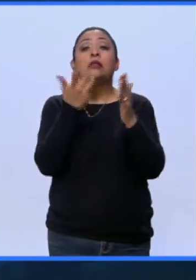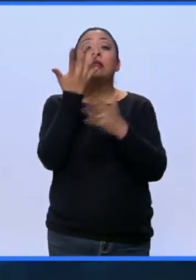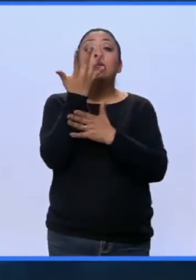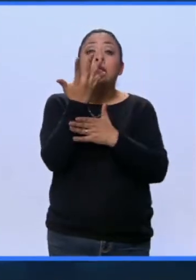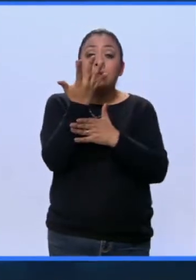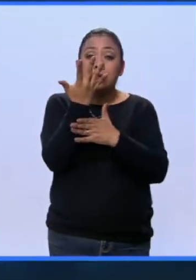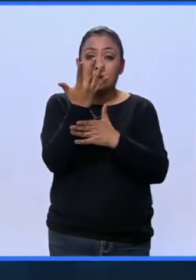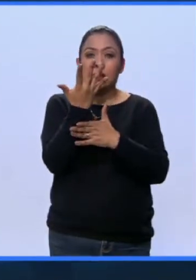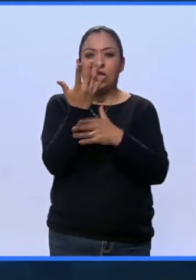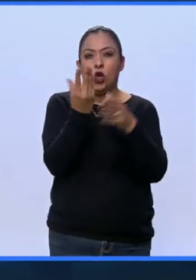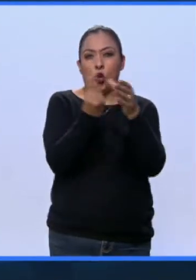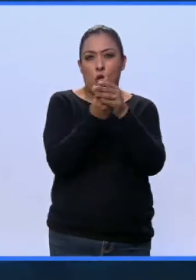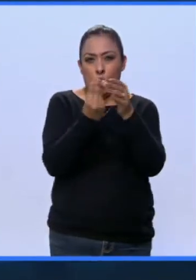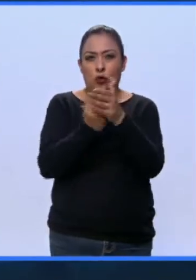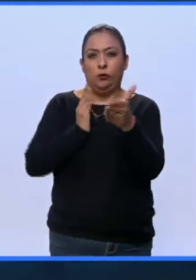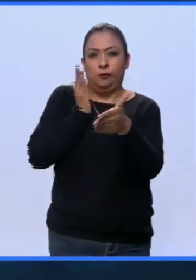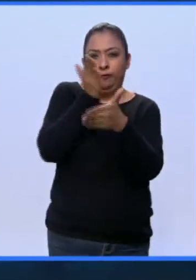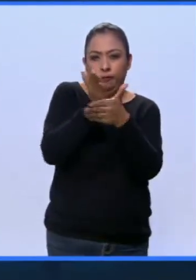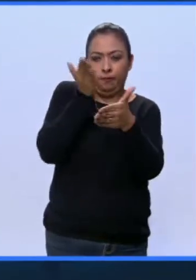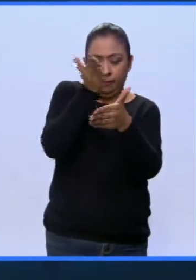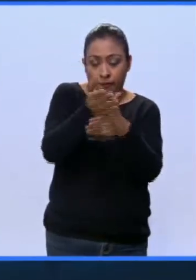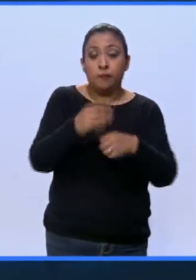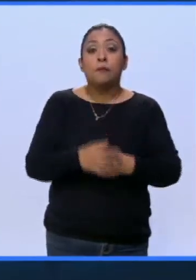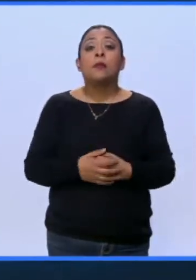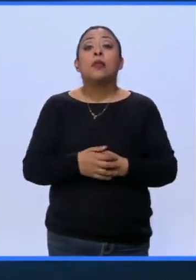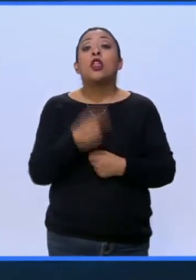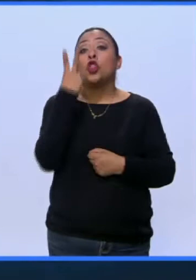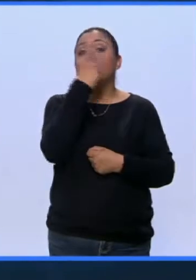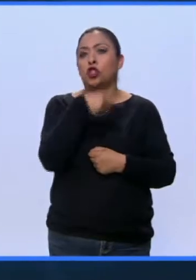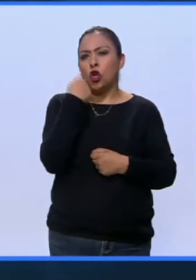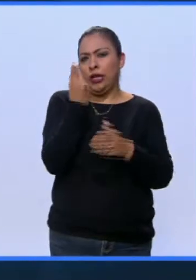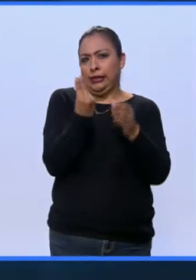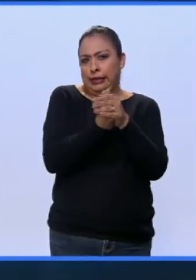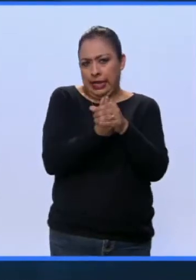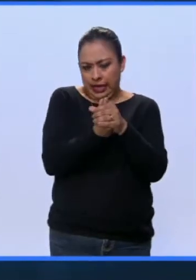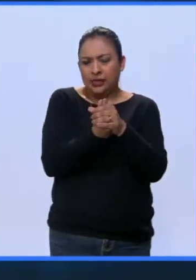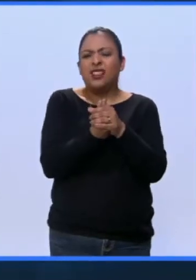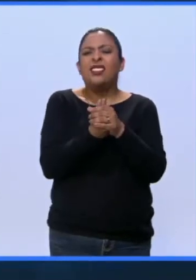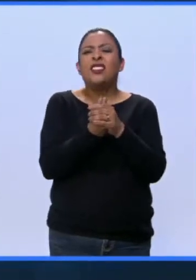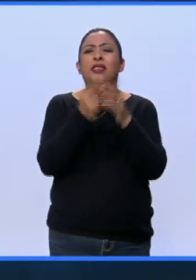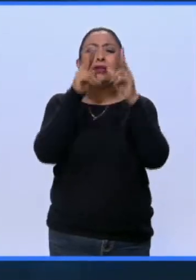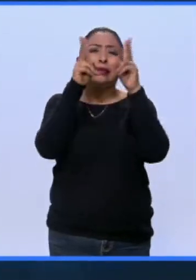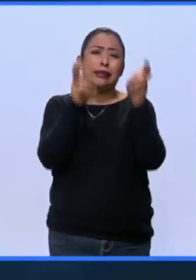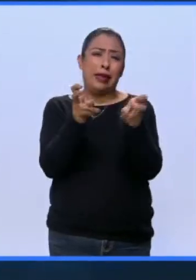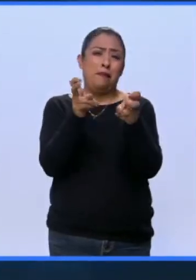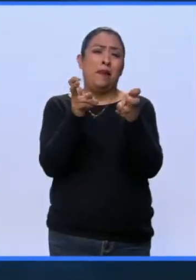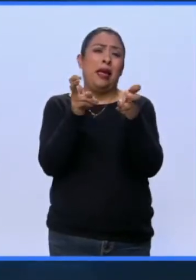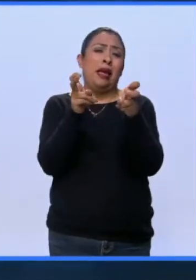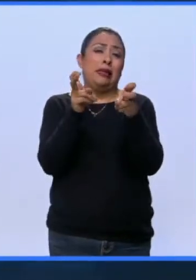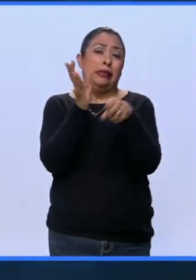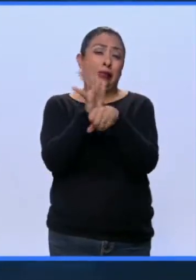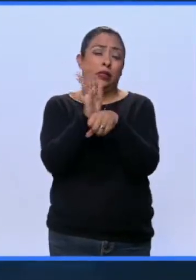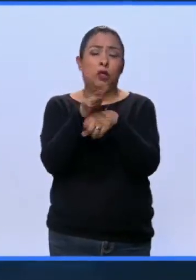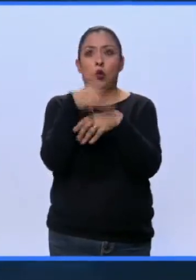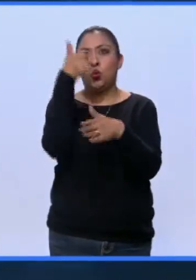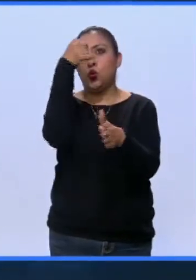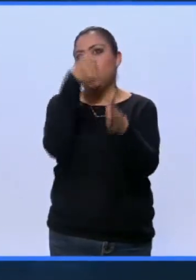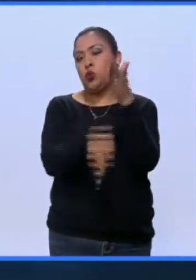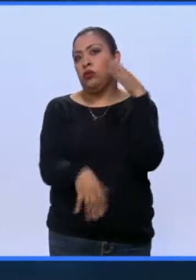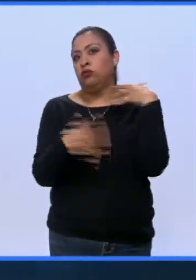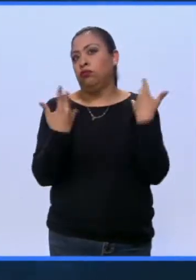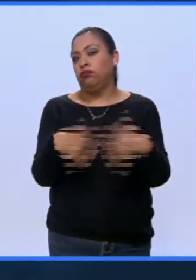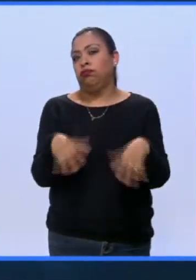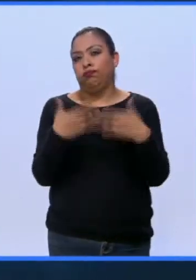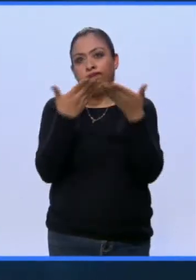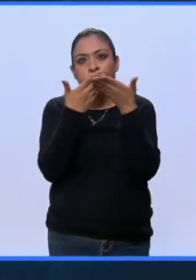sesiones. Son sesiones. de dos horas, entonces, Hablemos de Cine es muchísimo, ¿no? Sí. Muy abierto,